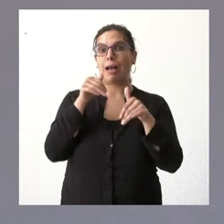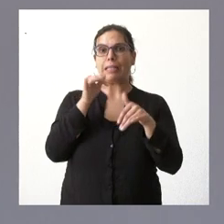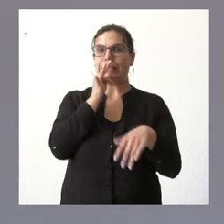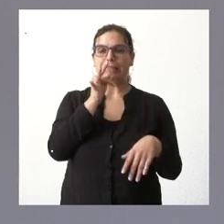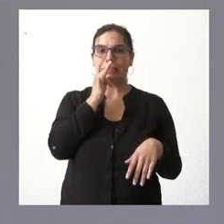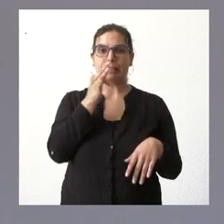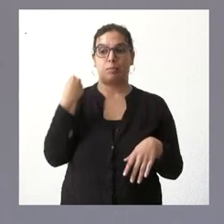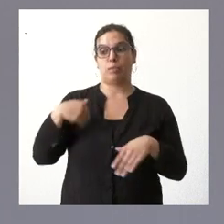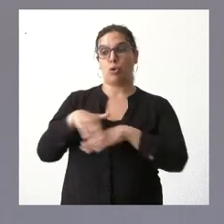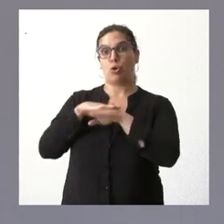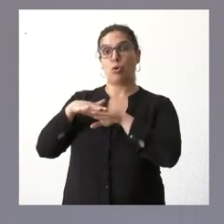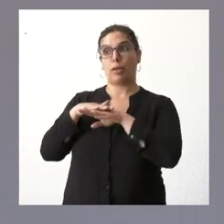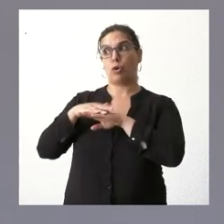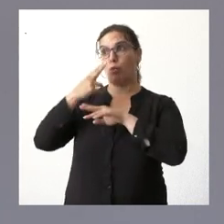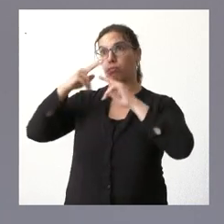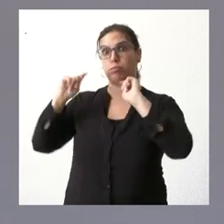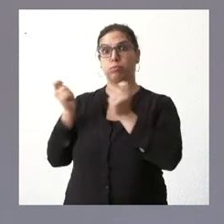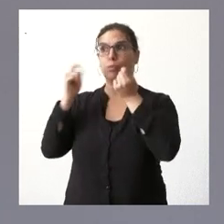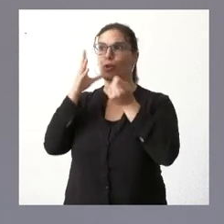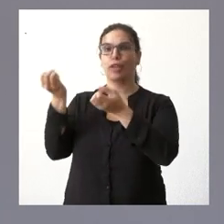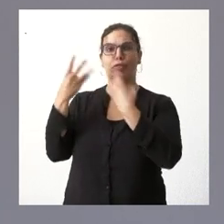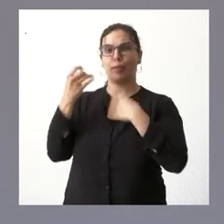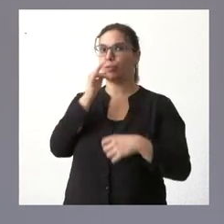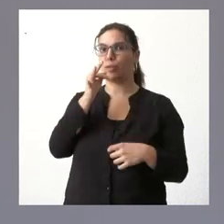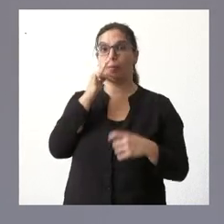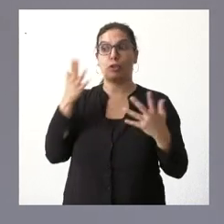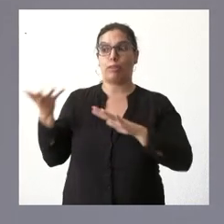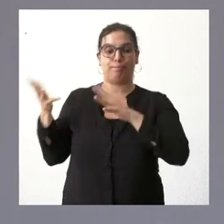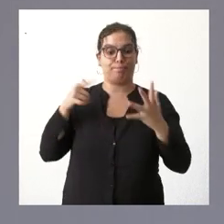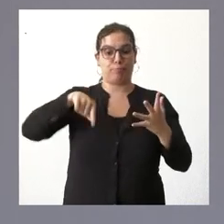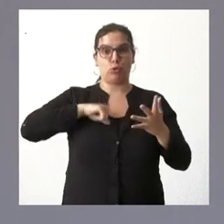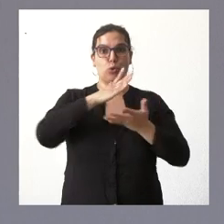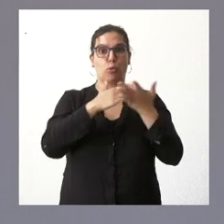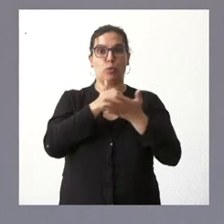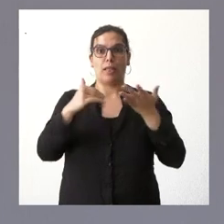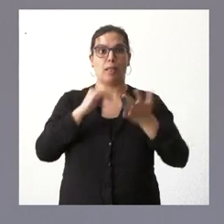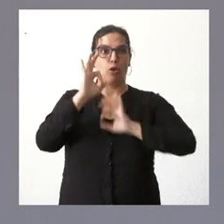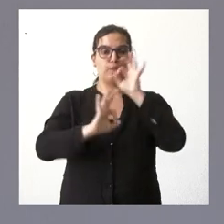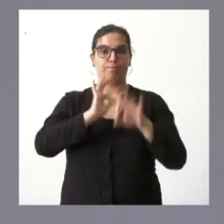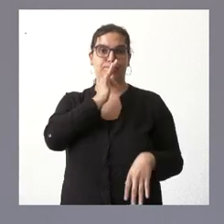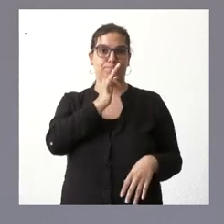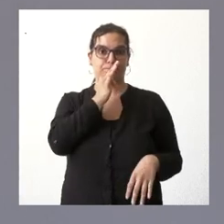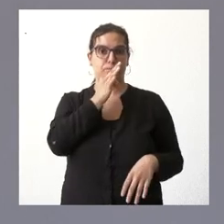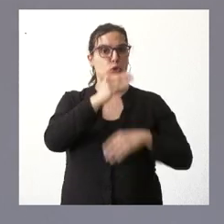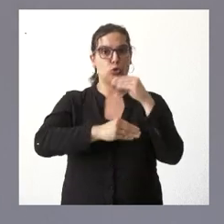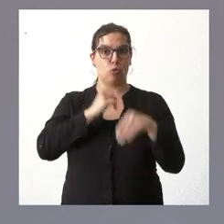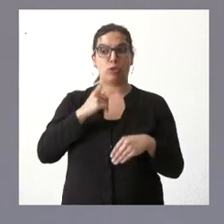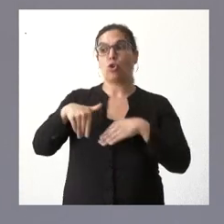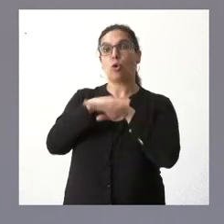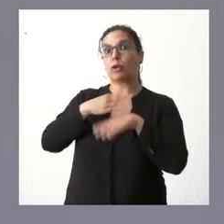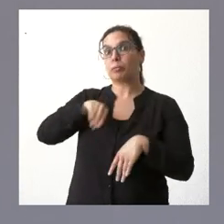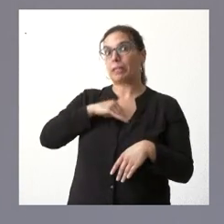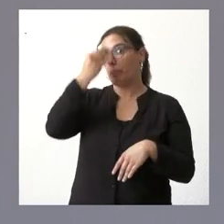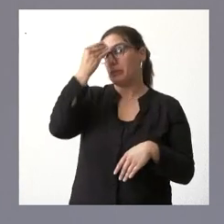el gobierno no se dispone de la información precisa y por tanto las comunidades autónomas no lo han hecho todavía tampoco lo ha hecho el gobierno que sepamos